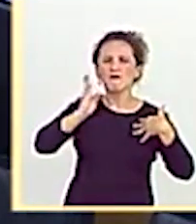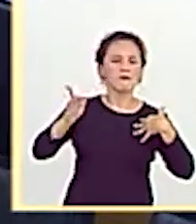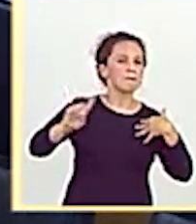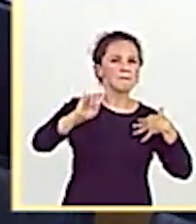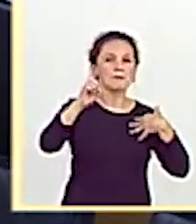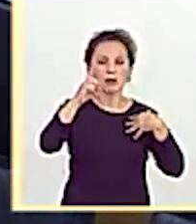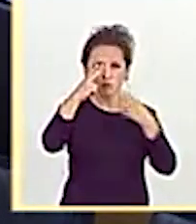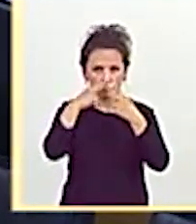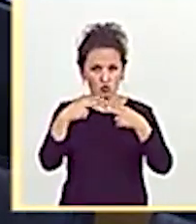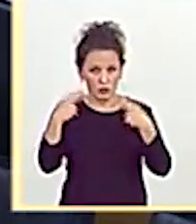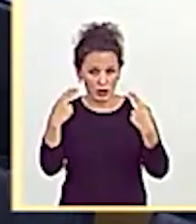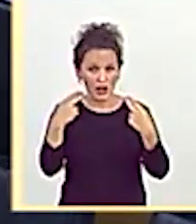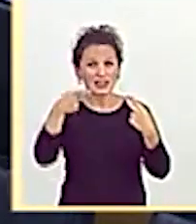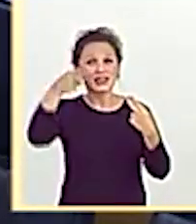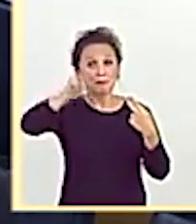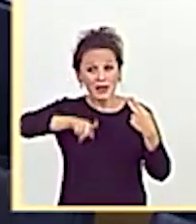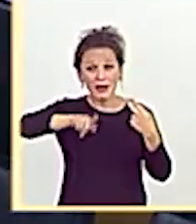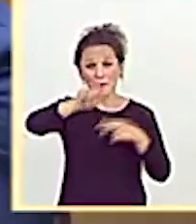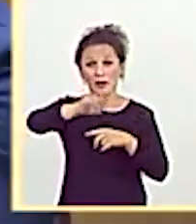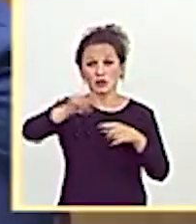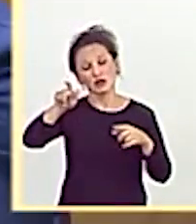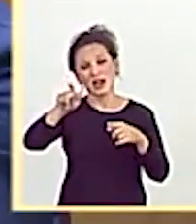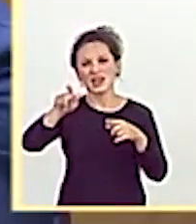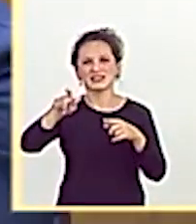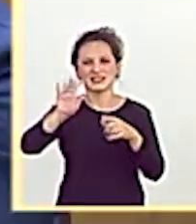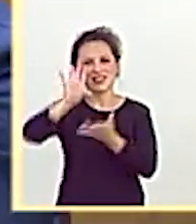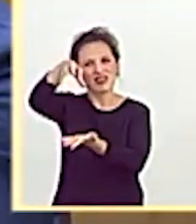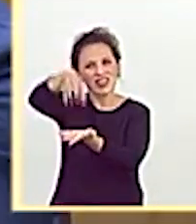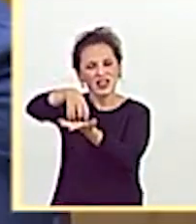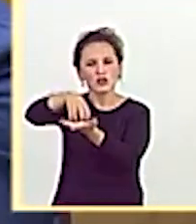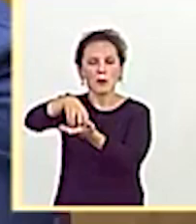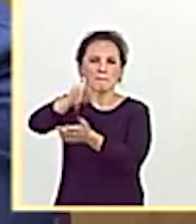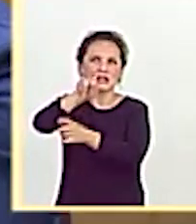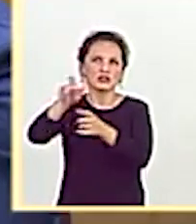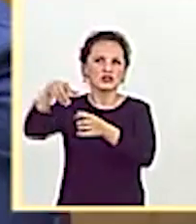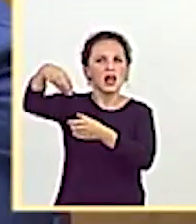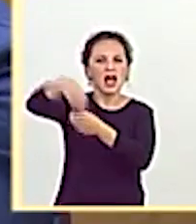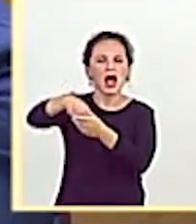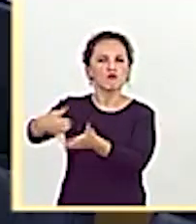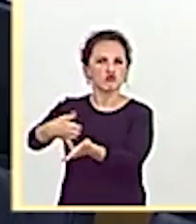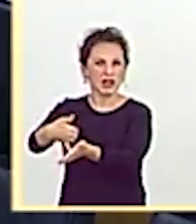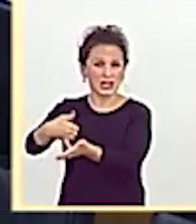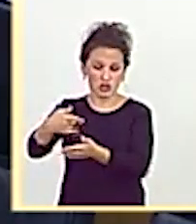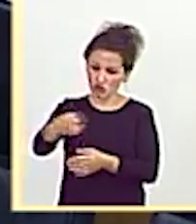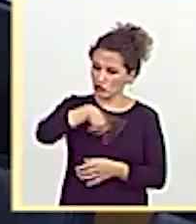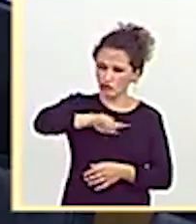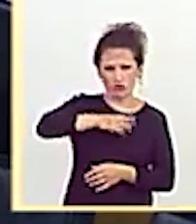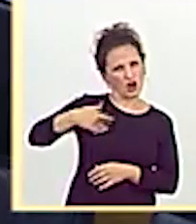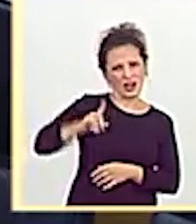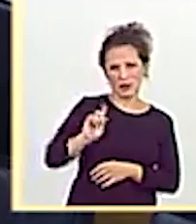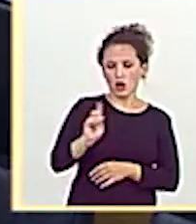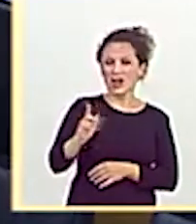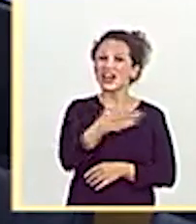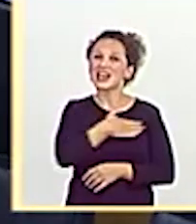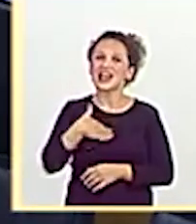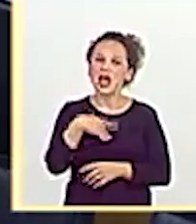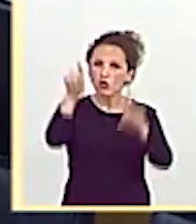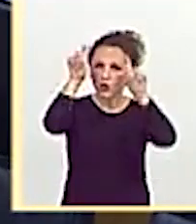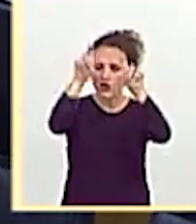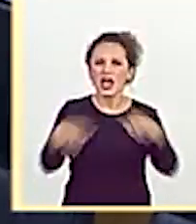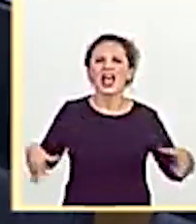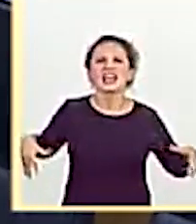personas vulnerables. Y eso no lo queremos. Nosotros vamos a un sistema educativo con una educación inclusiva,